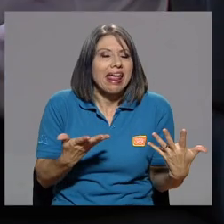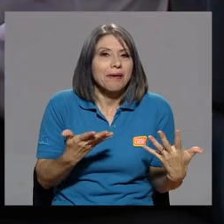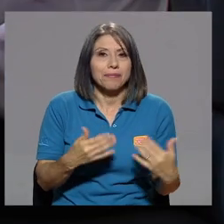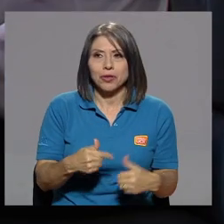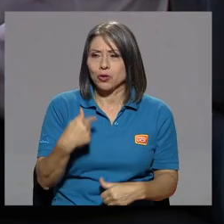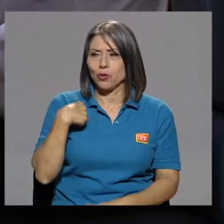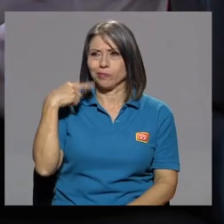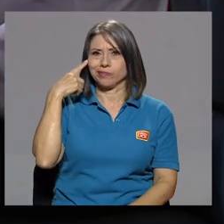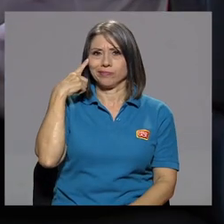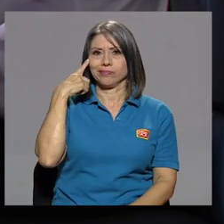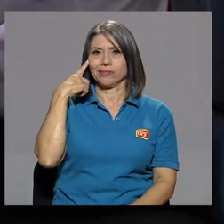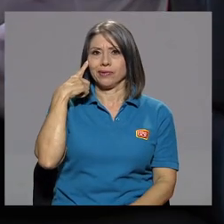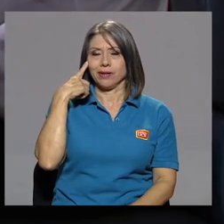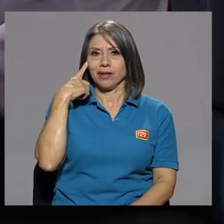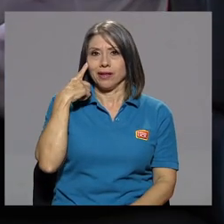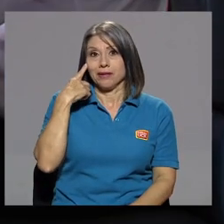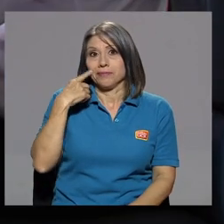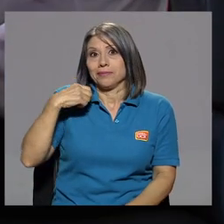do, sabor a mí en do.